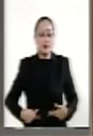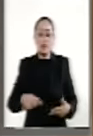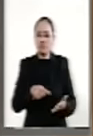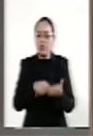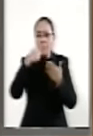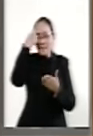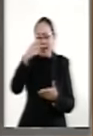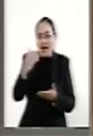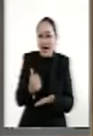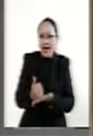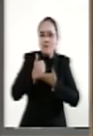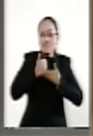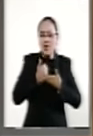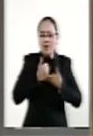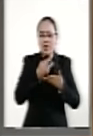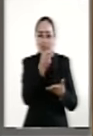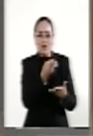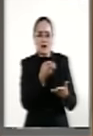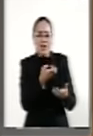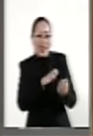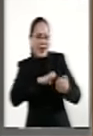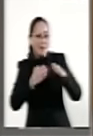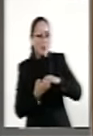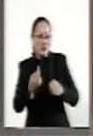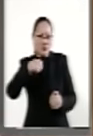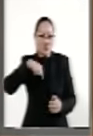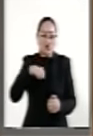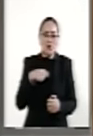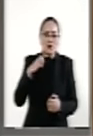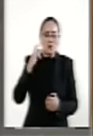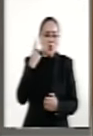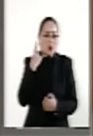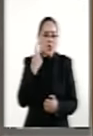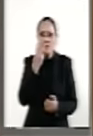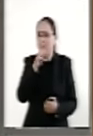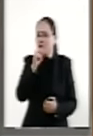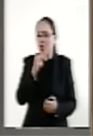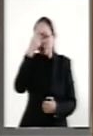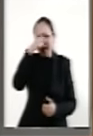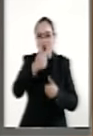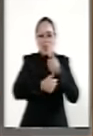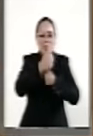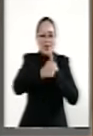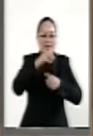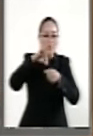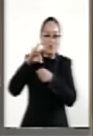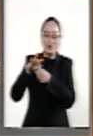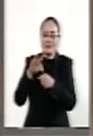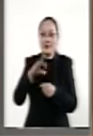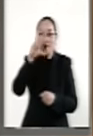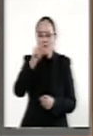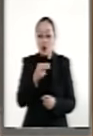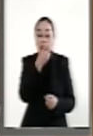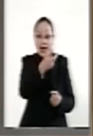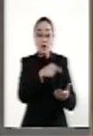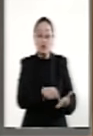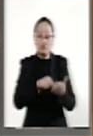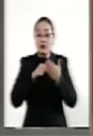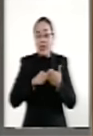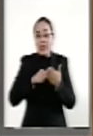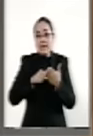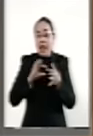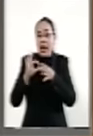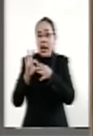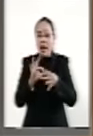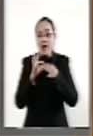para ayudarnos, no son adversarios políticos, no son contendientes electorales. Su afán es la colaboración internacional